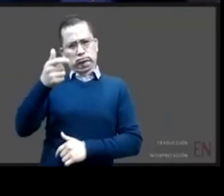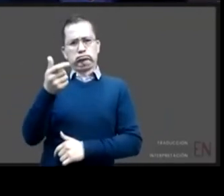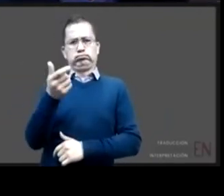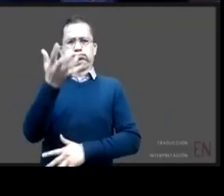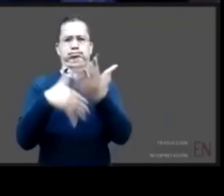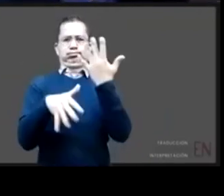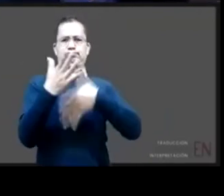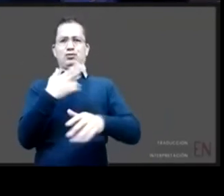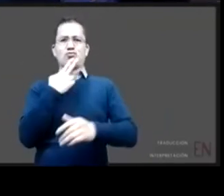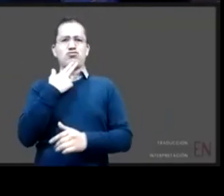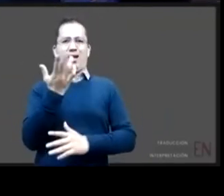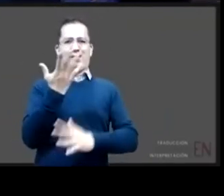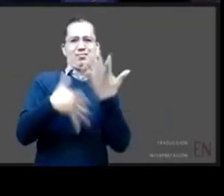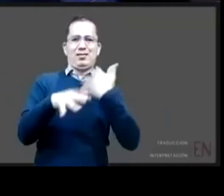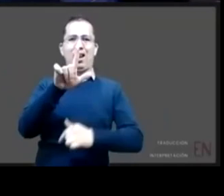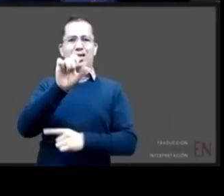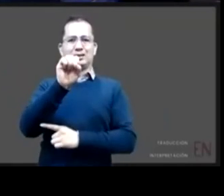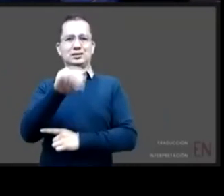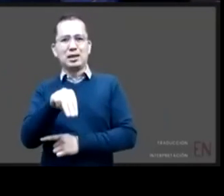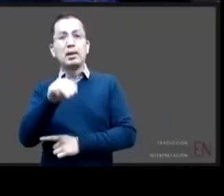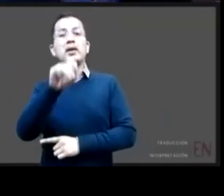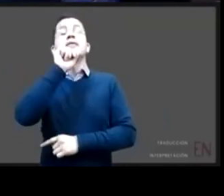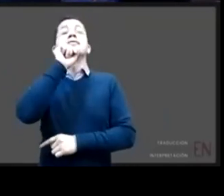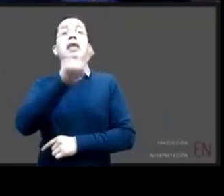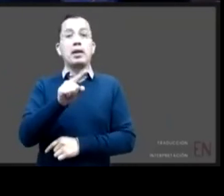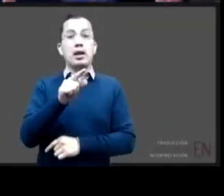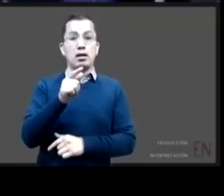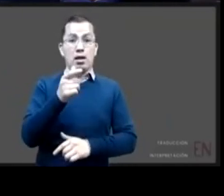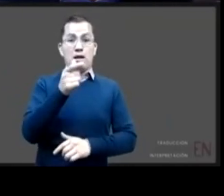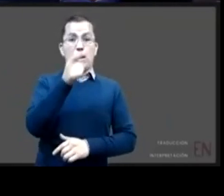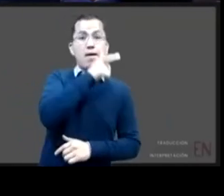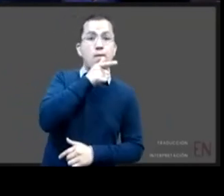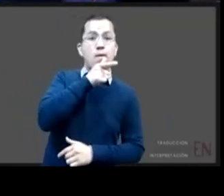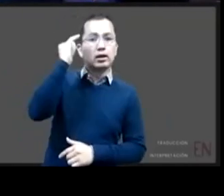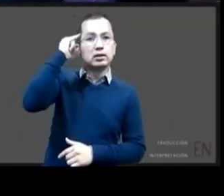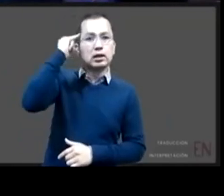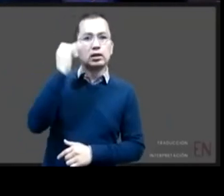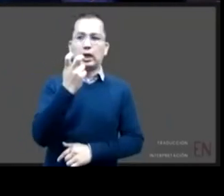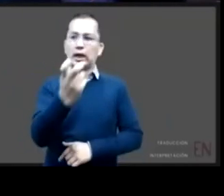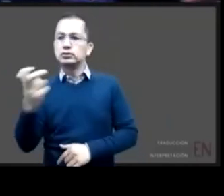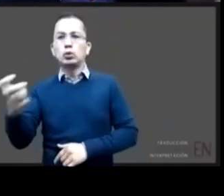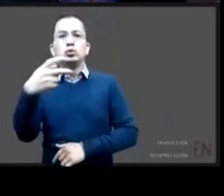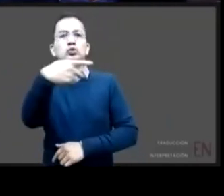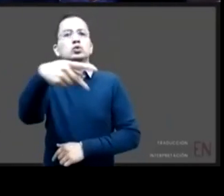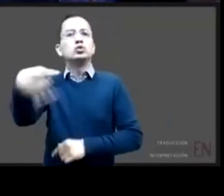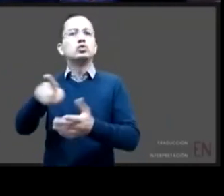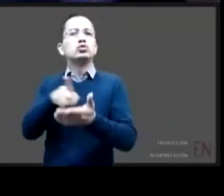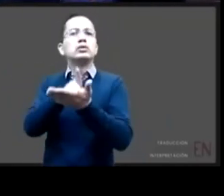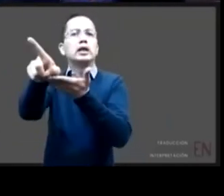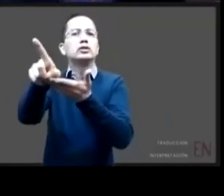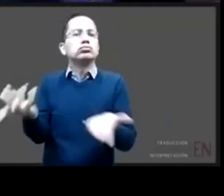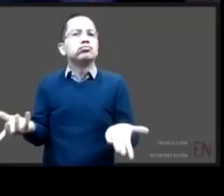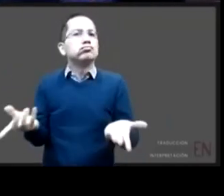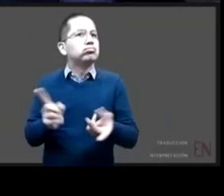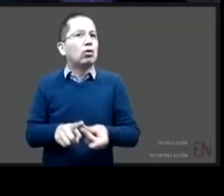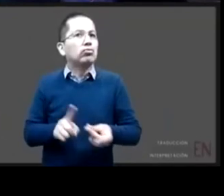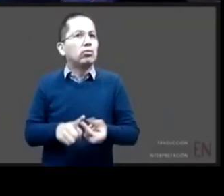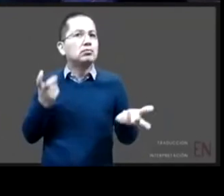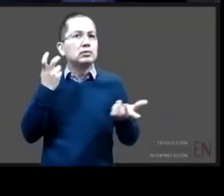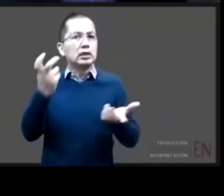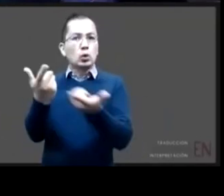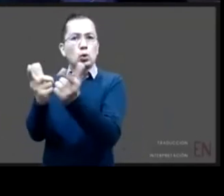y también lenguas indígenas donde está la situación de sus derechos hoy son dos grupos de población